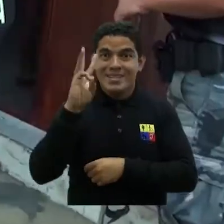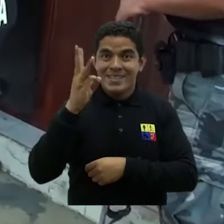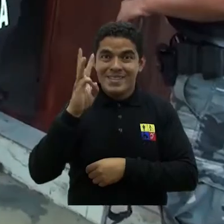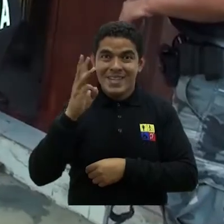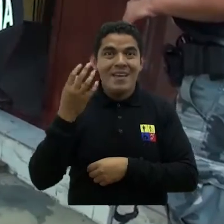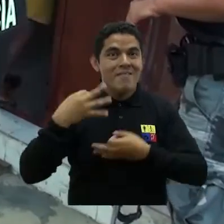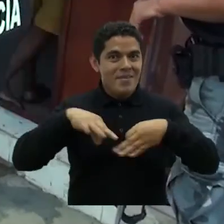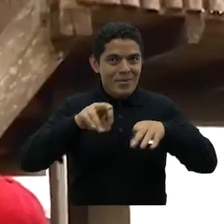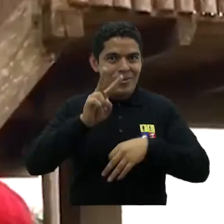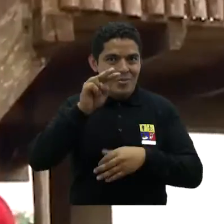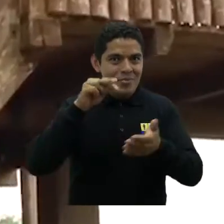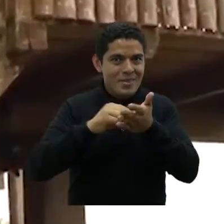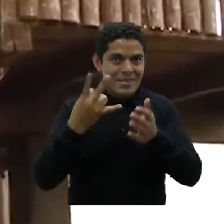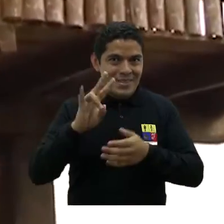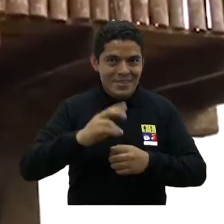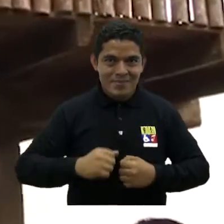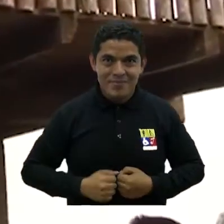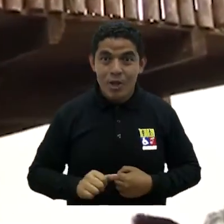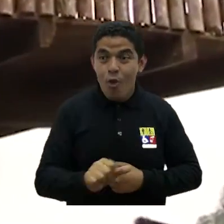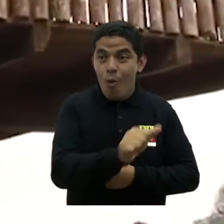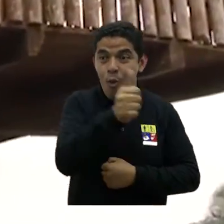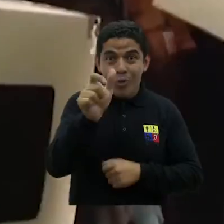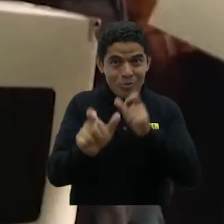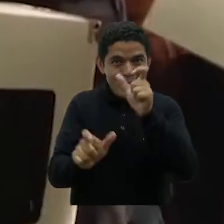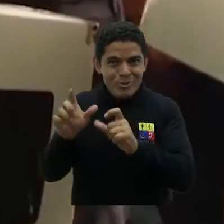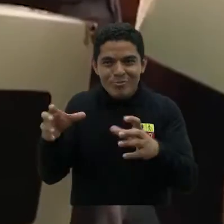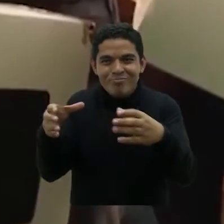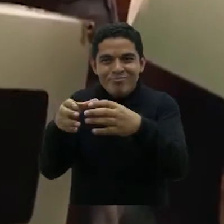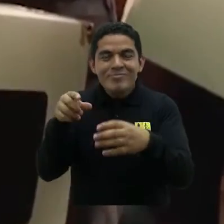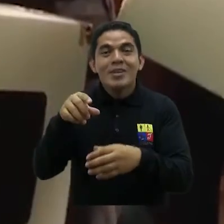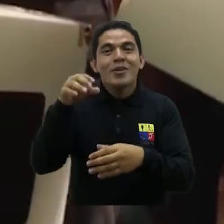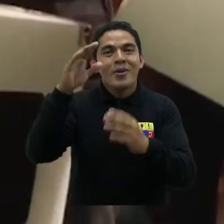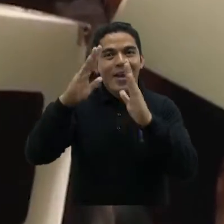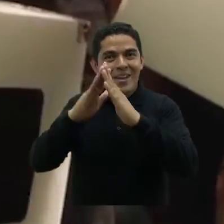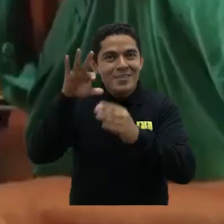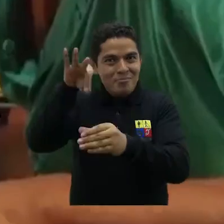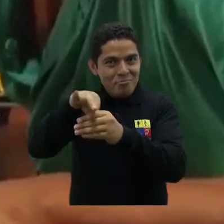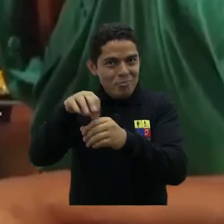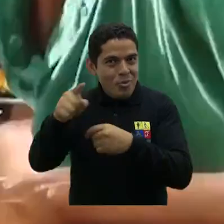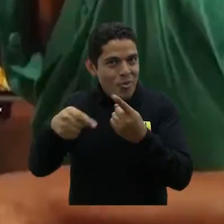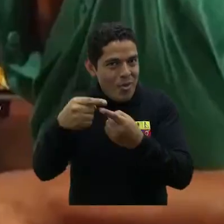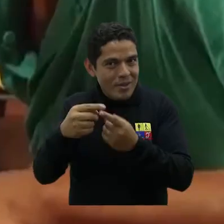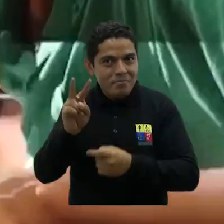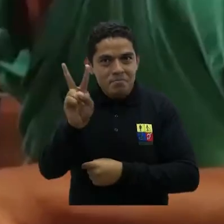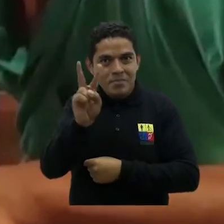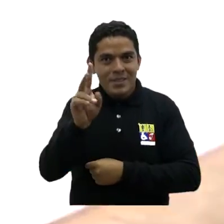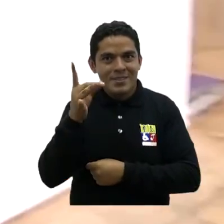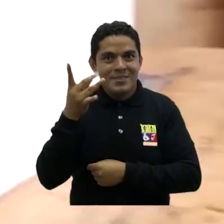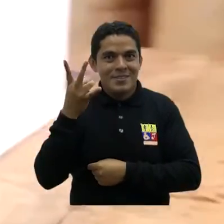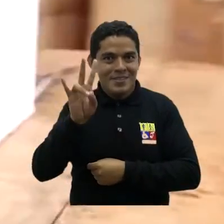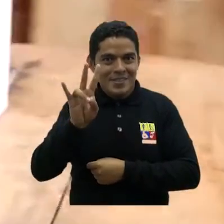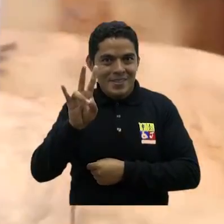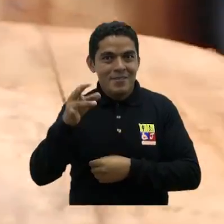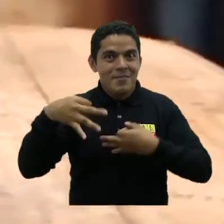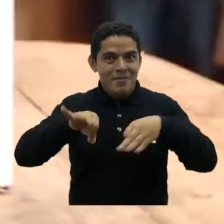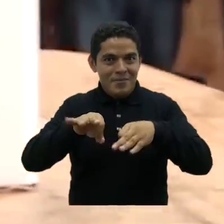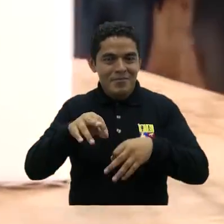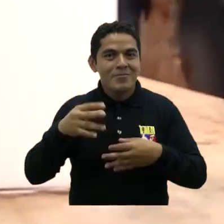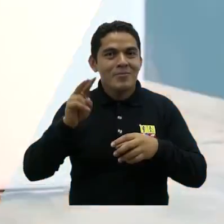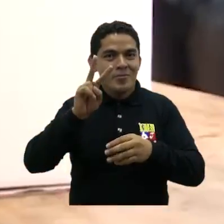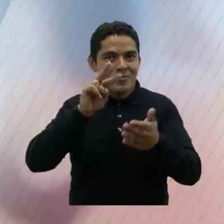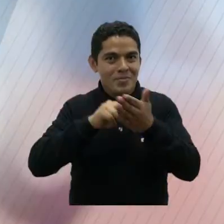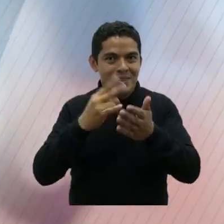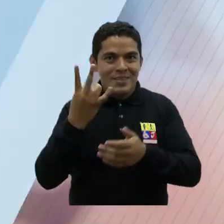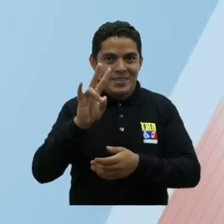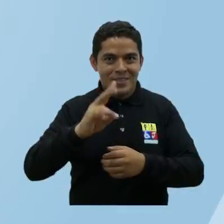de febrero del 2017, mientras que los beneficiarios del programa Voto en Casa ejercerán su derecho al sufragio el viernes 17 de febrero del 2017.